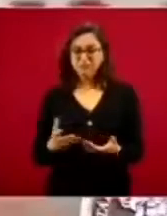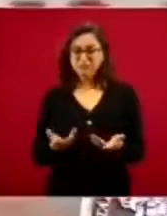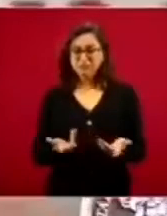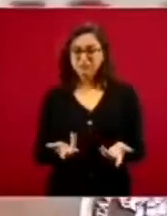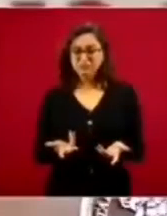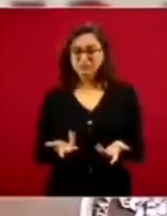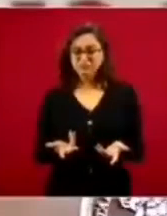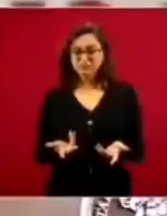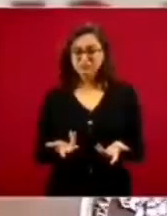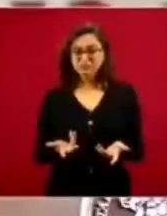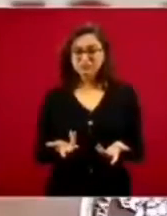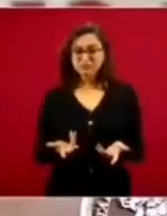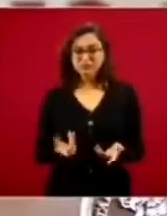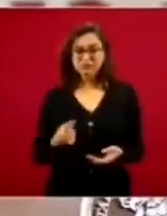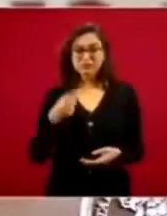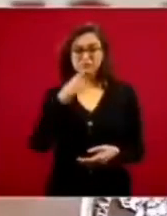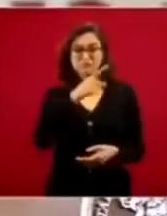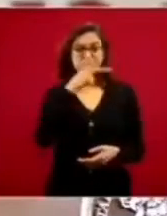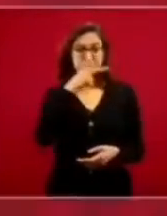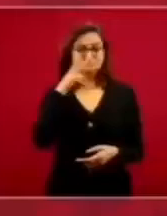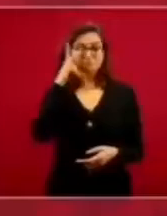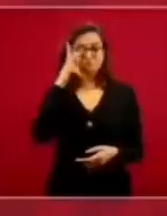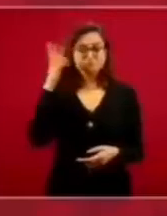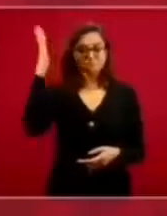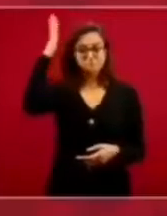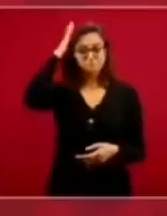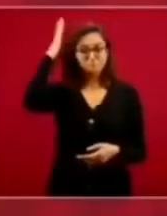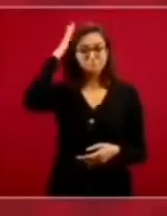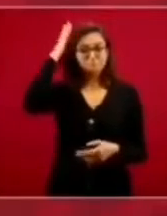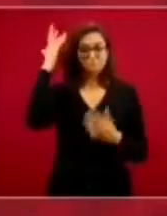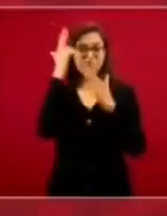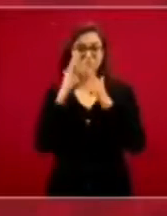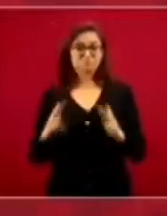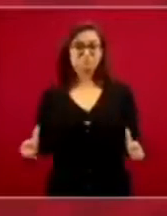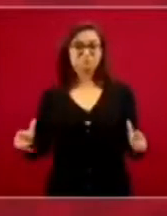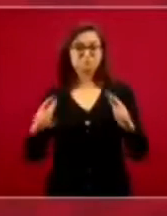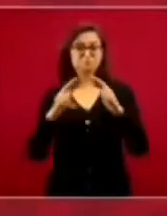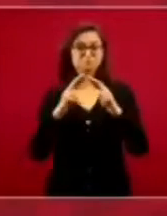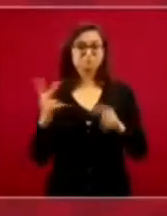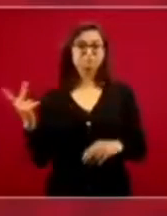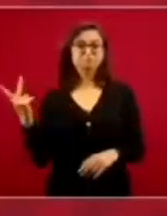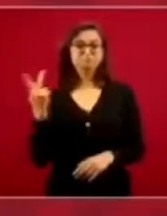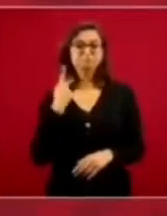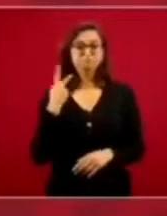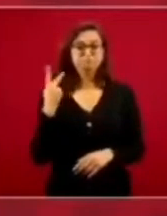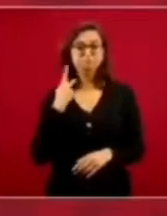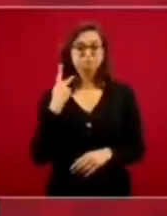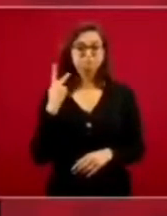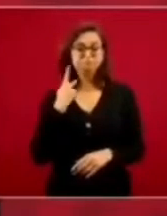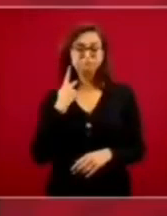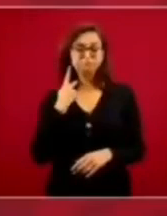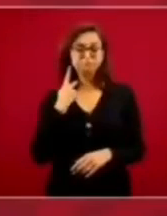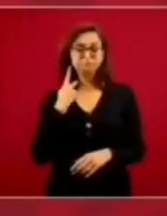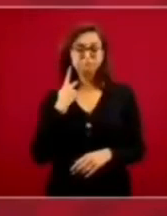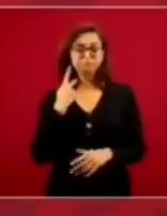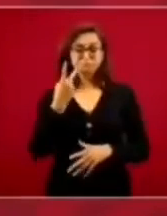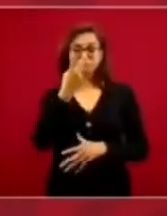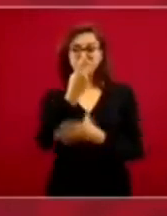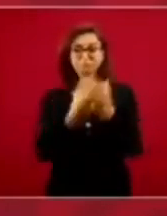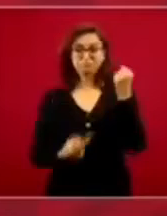es el dirigente religioso político que ha